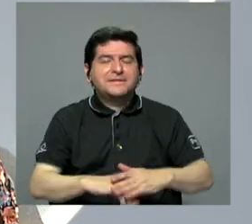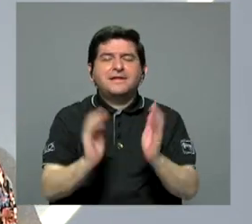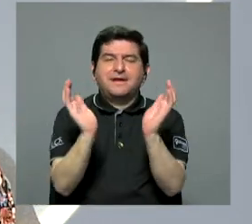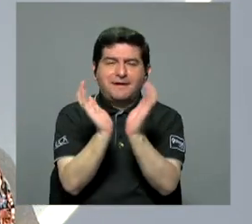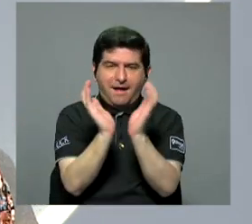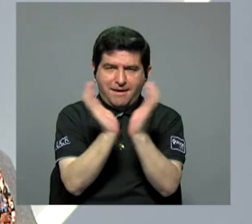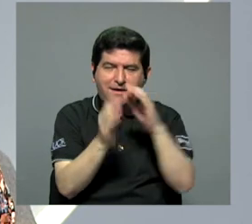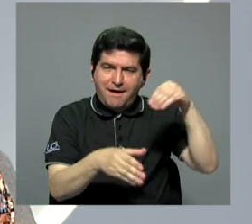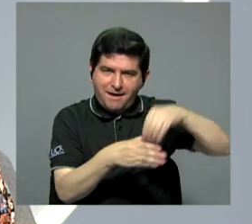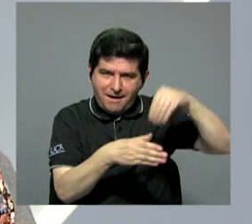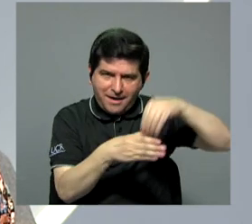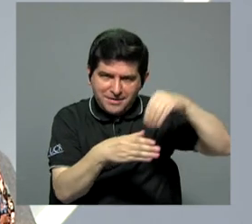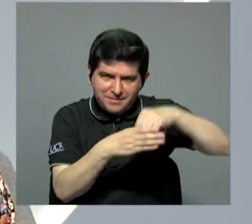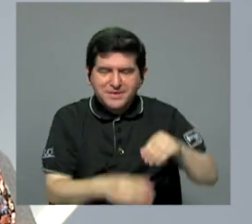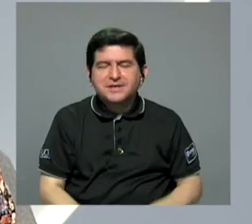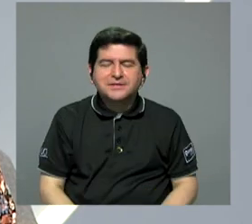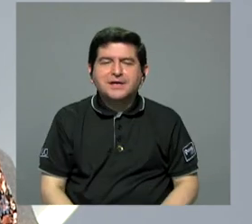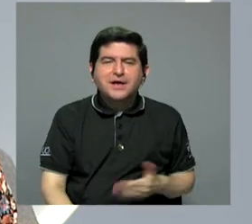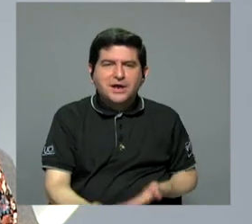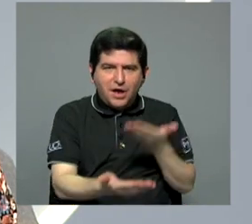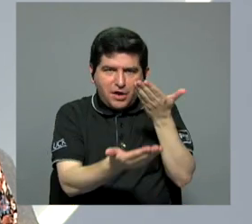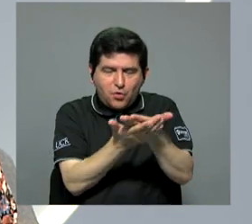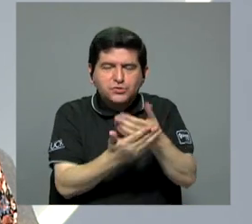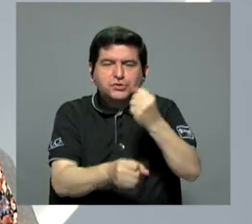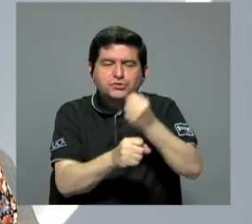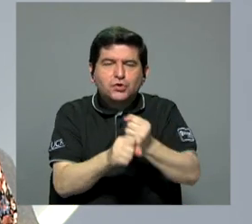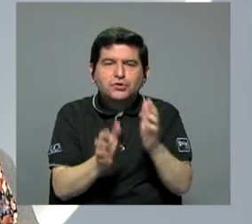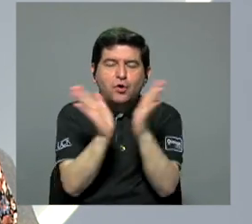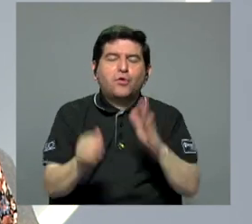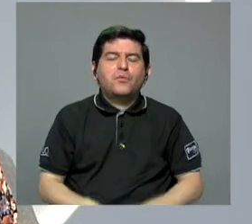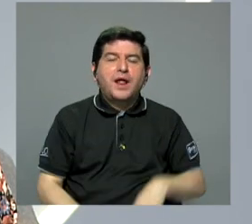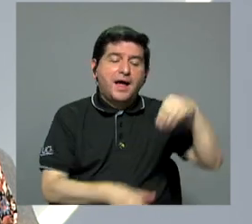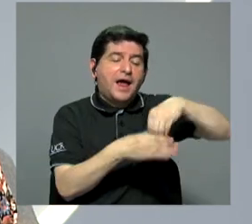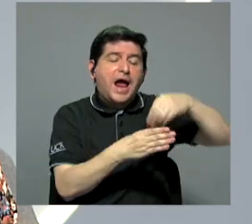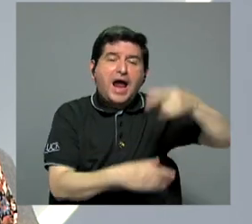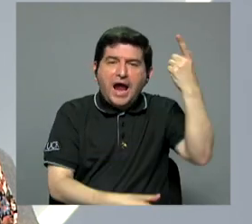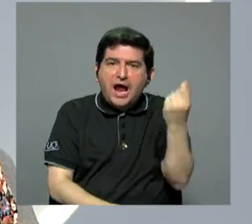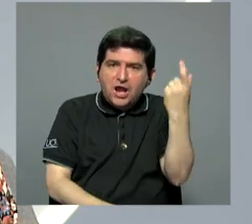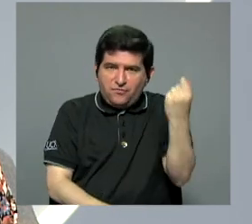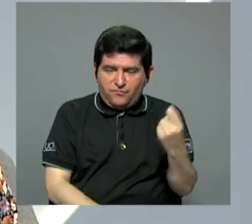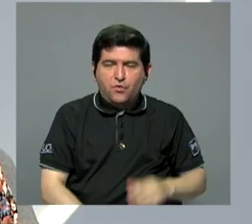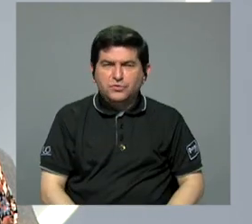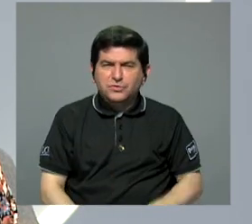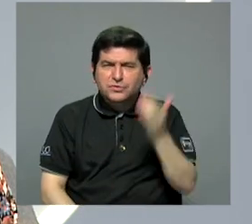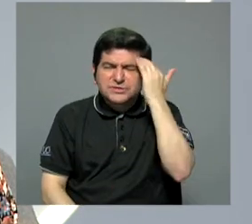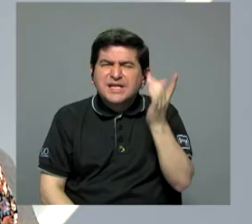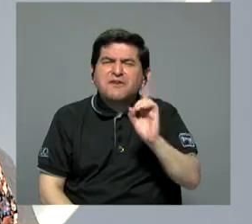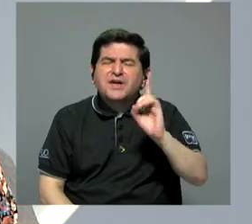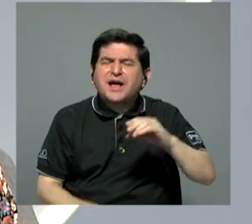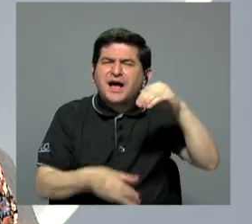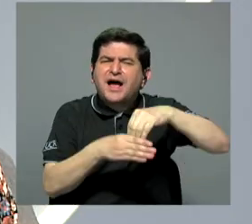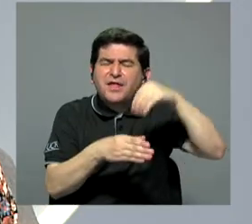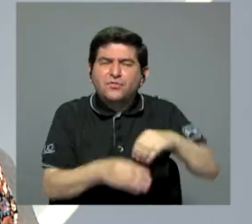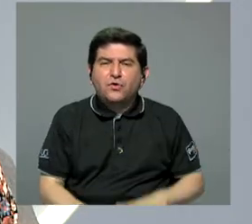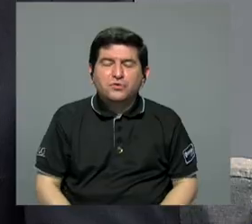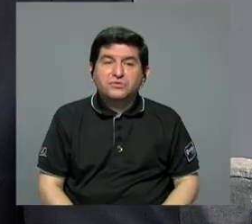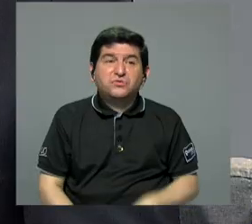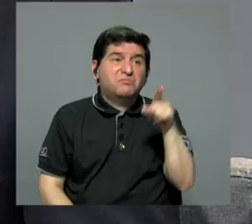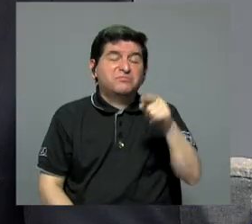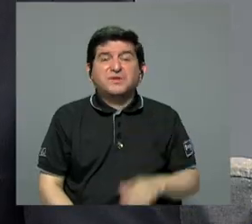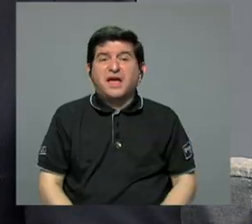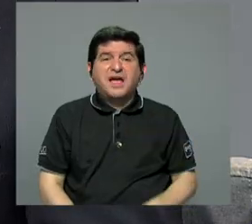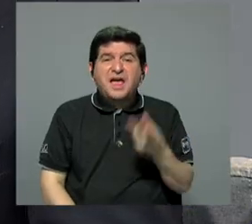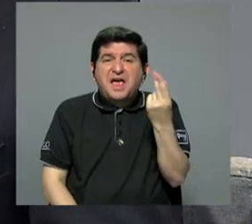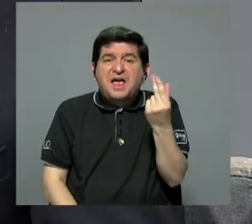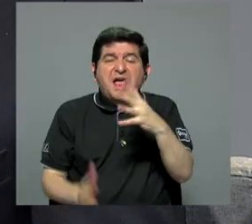la Caja del Seguro invertir en concesión de obra pública, sus fondos de pensiones. Hoy invierten, ¿sabe dónde? En el Tesoro de los Estados